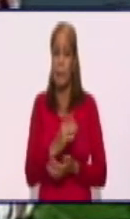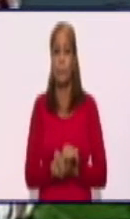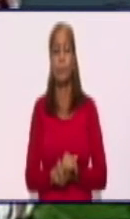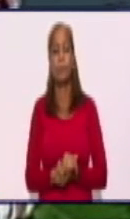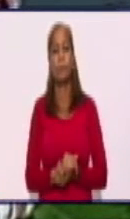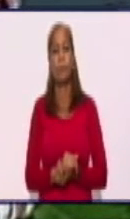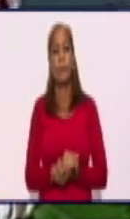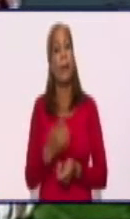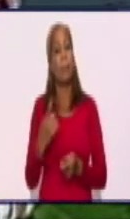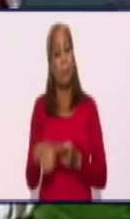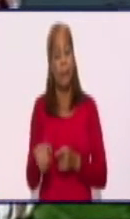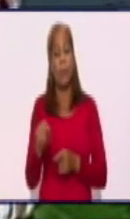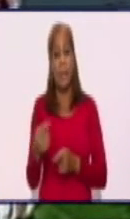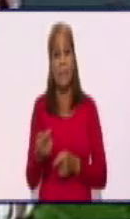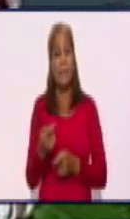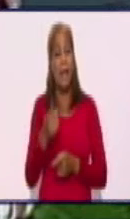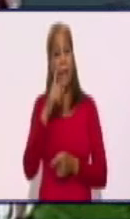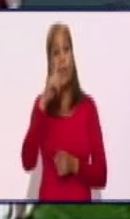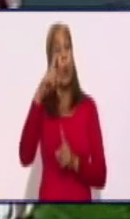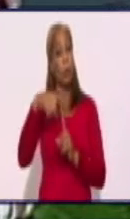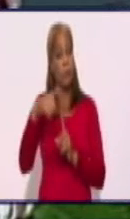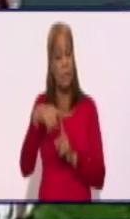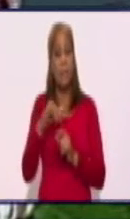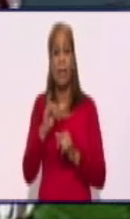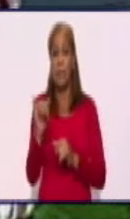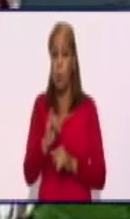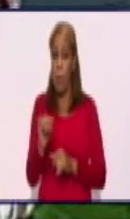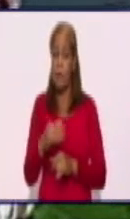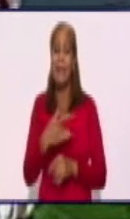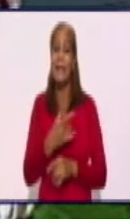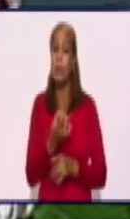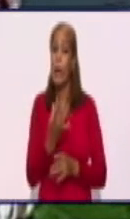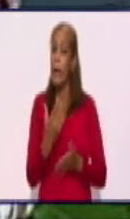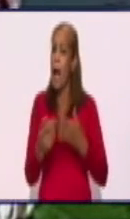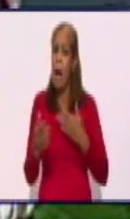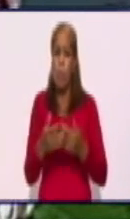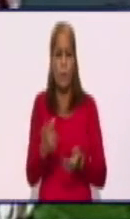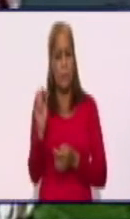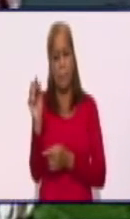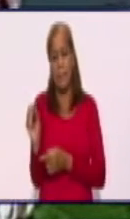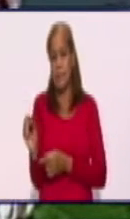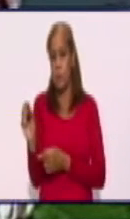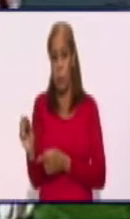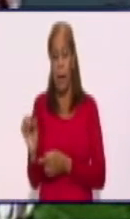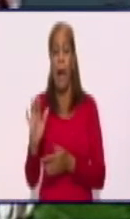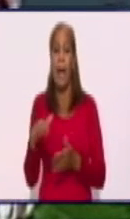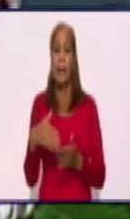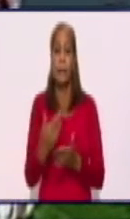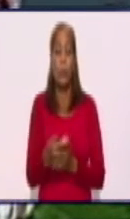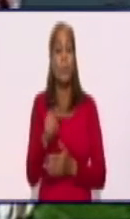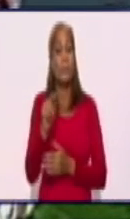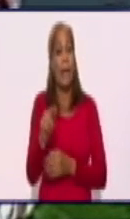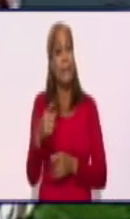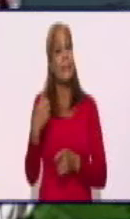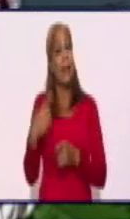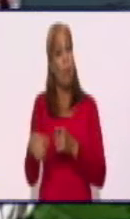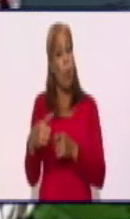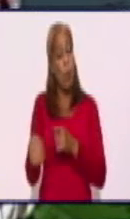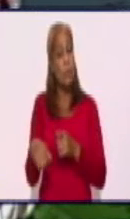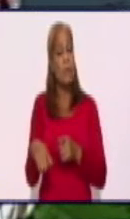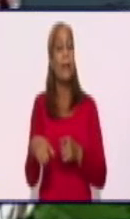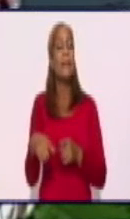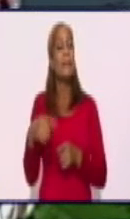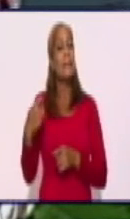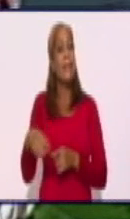pero son noticias que laceran al ser humano. Y que también son cosas que tienen que incidir directamente